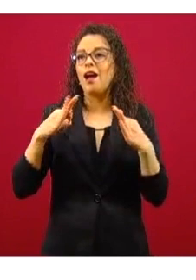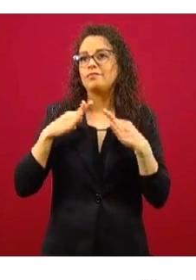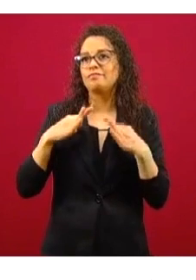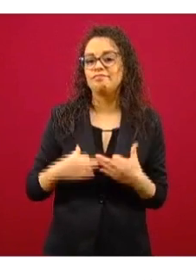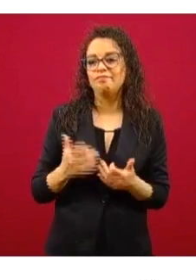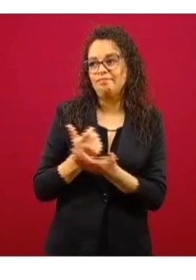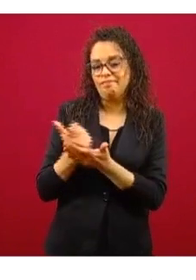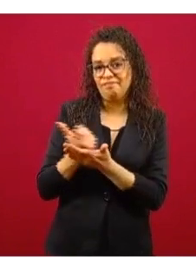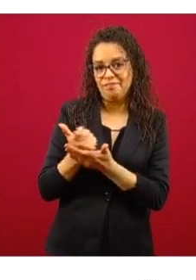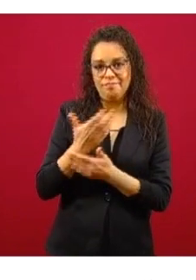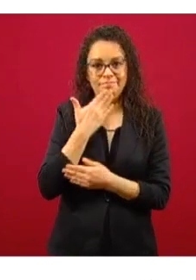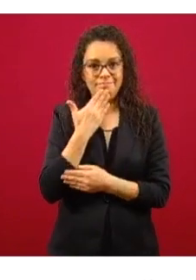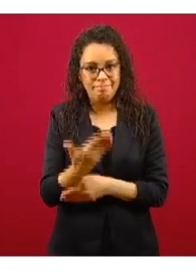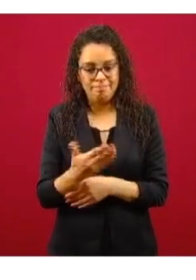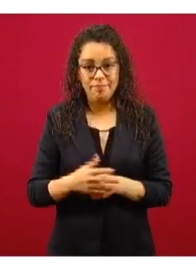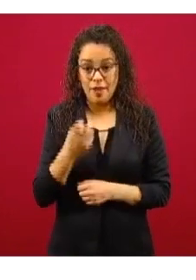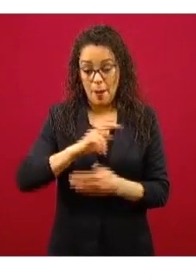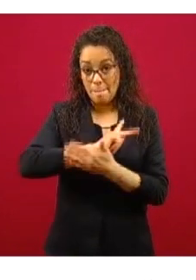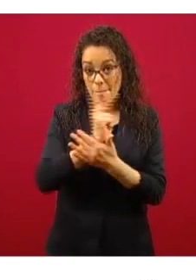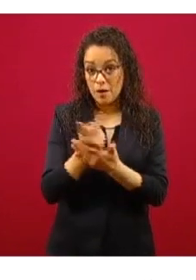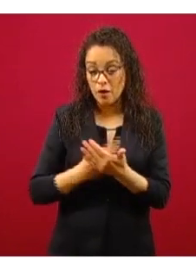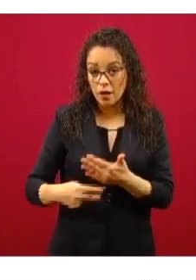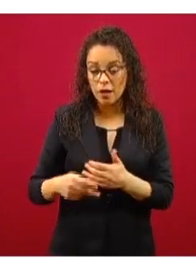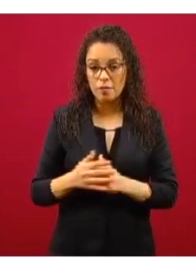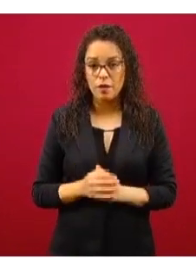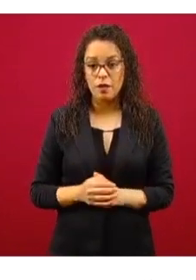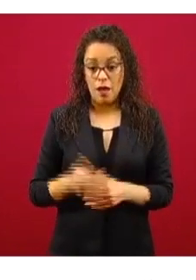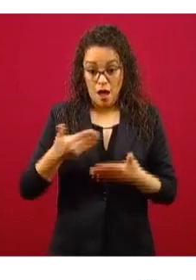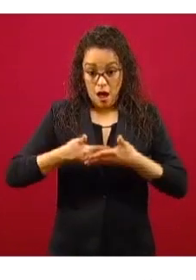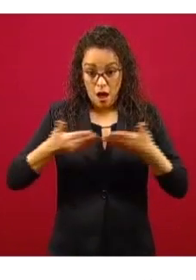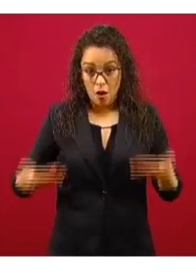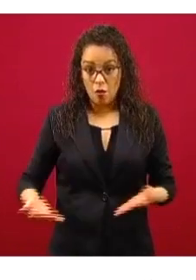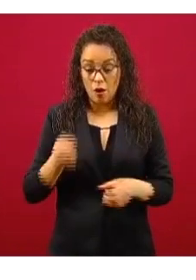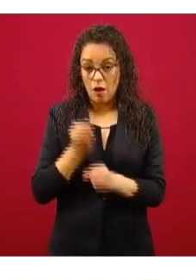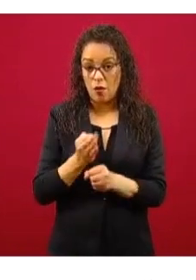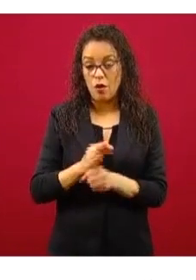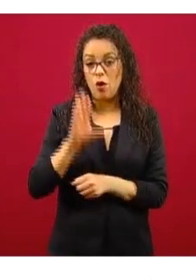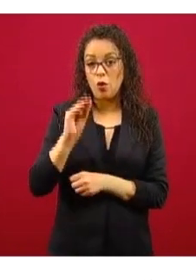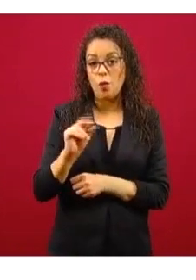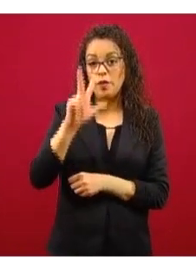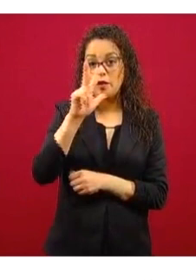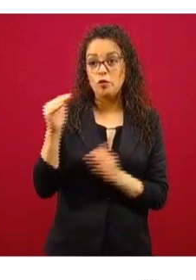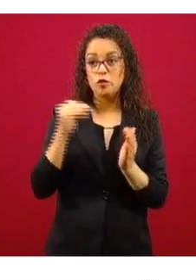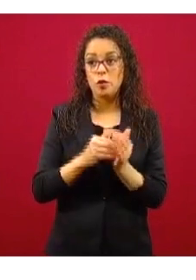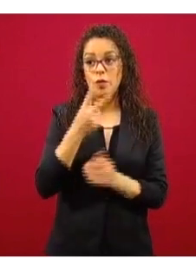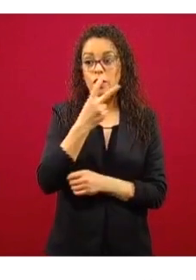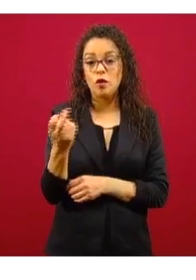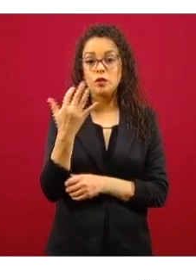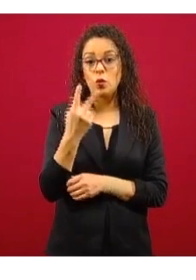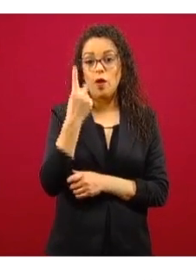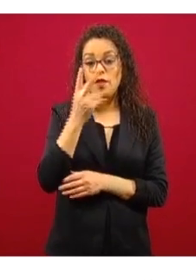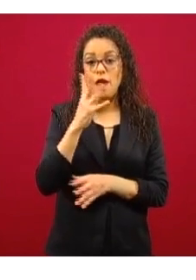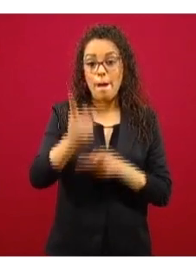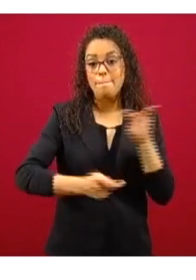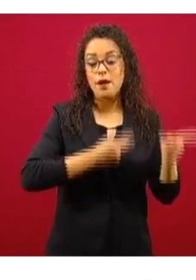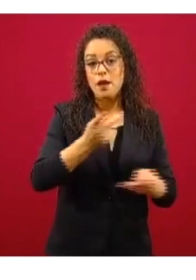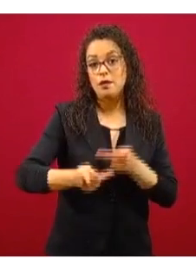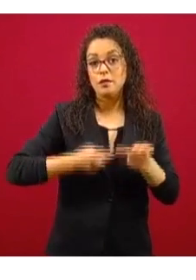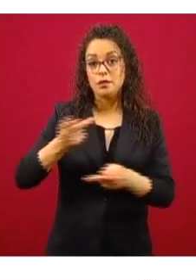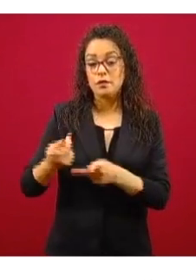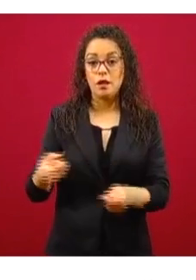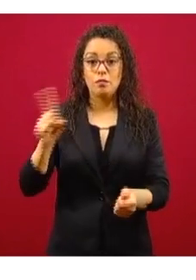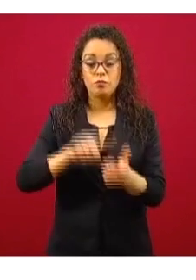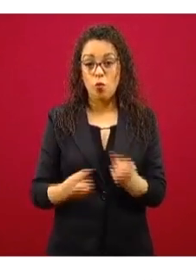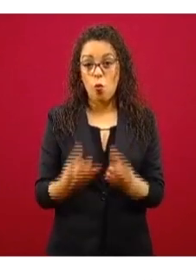un programa en el cual hemos colocado a la fecha 98 mil 252 préstamos, que equivalen a un